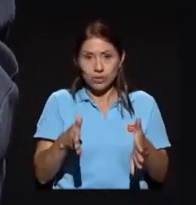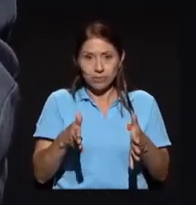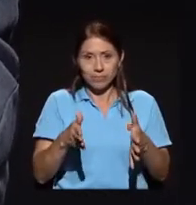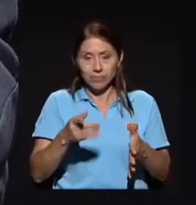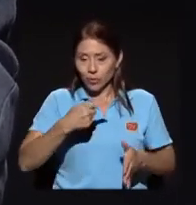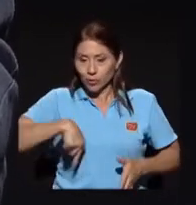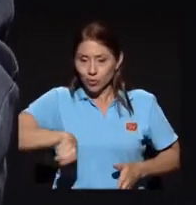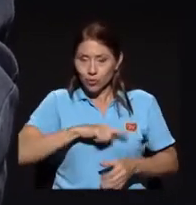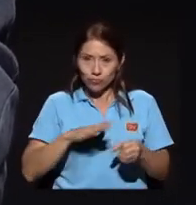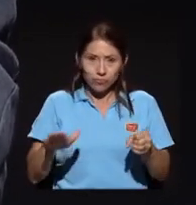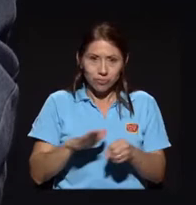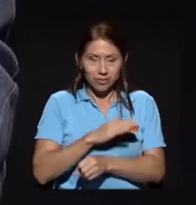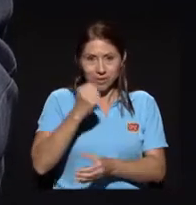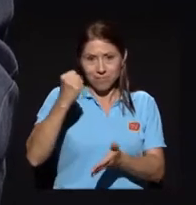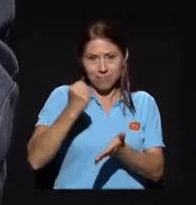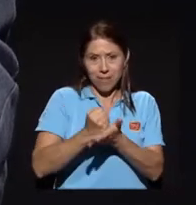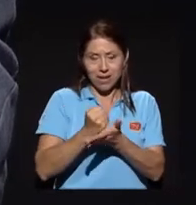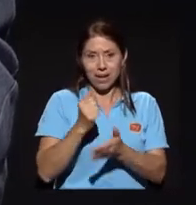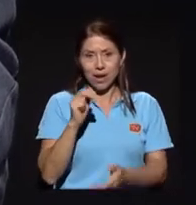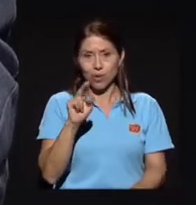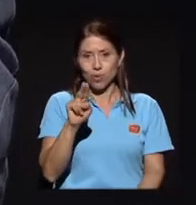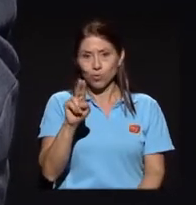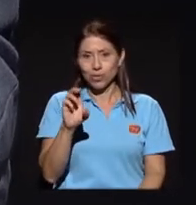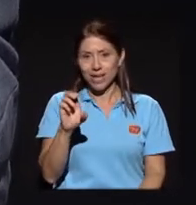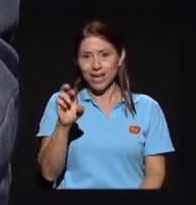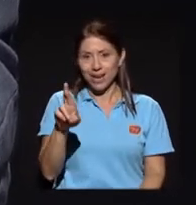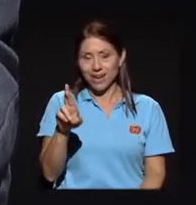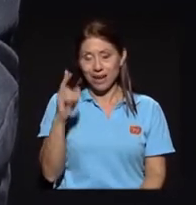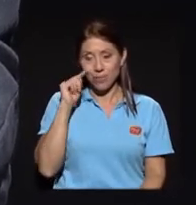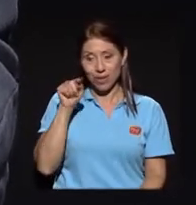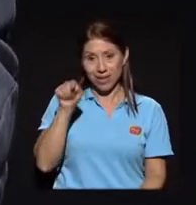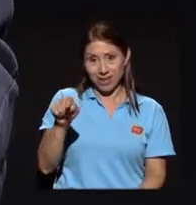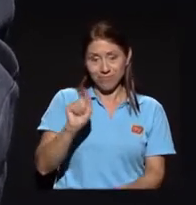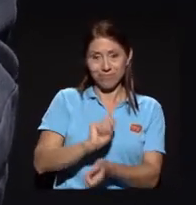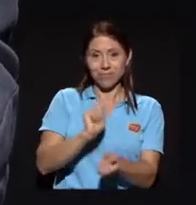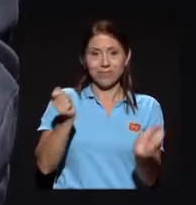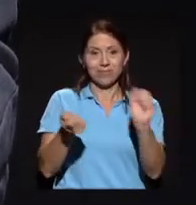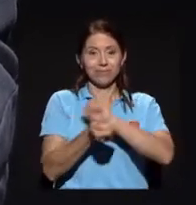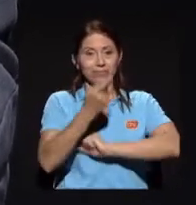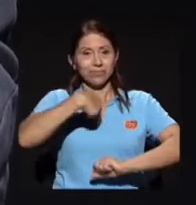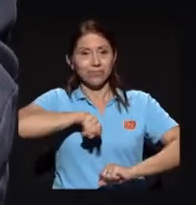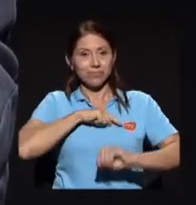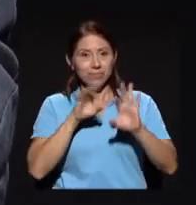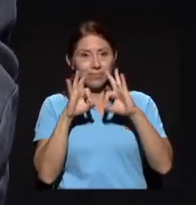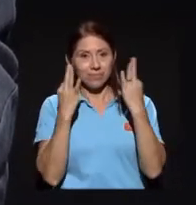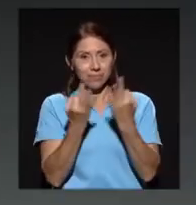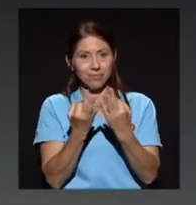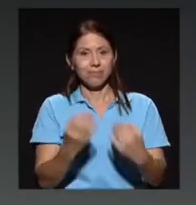con marco UCR, porque ha sido la que ha realizado la transformación en nuestras familias.